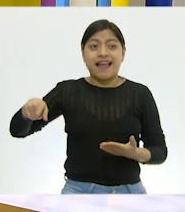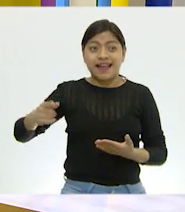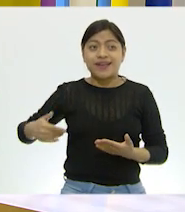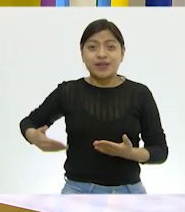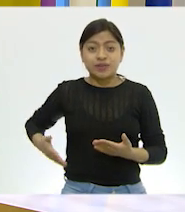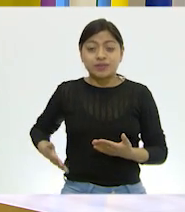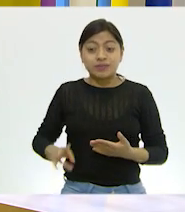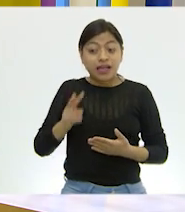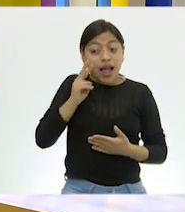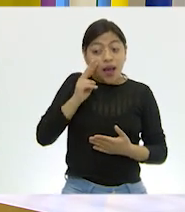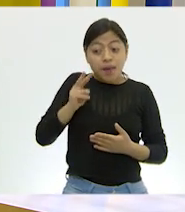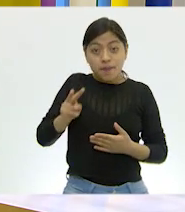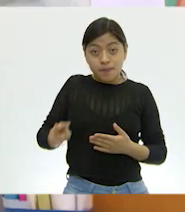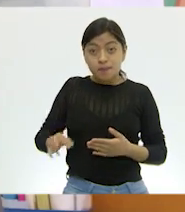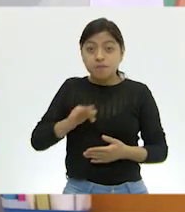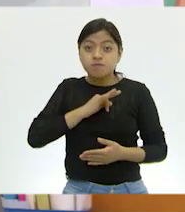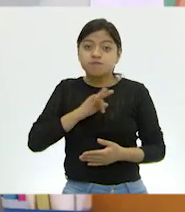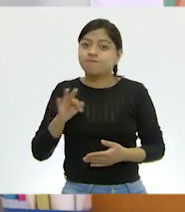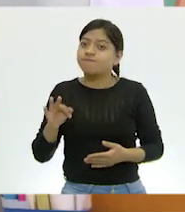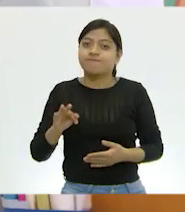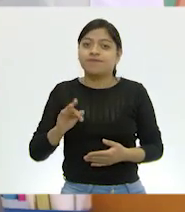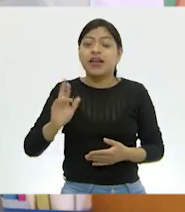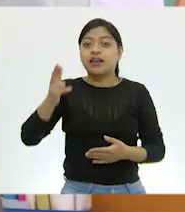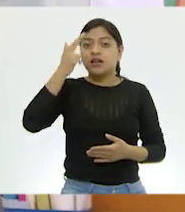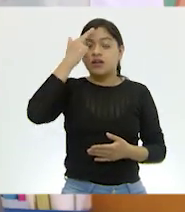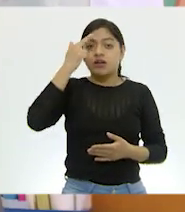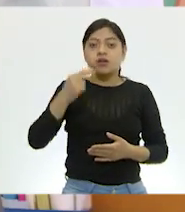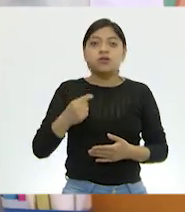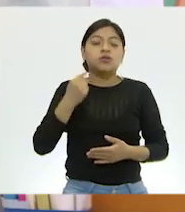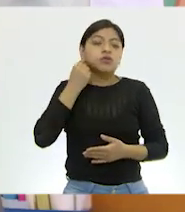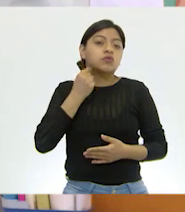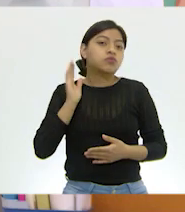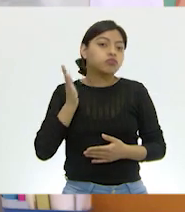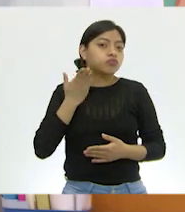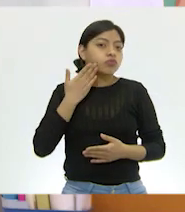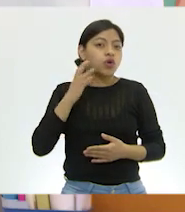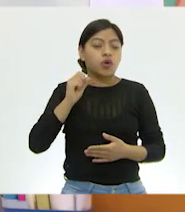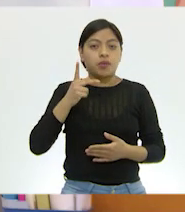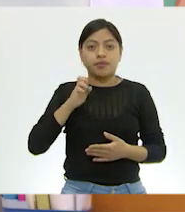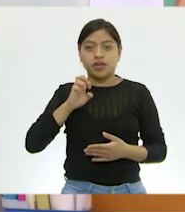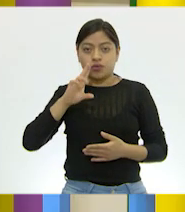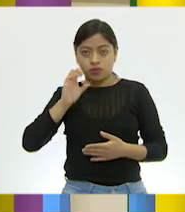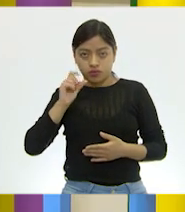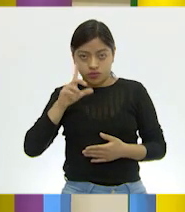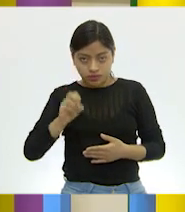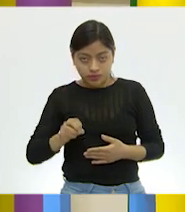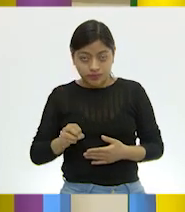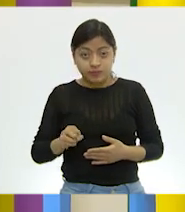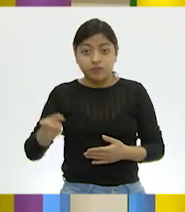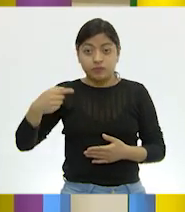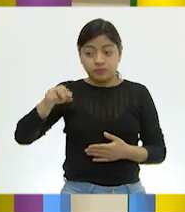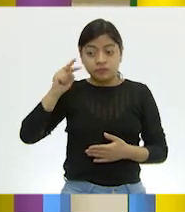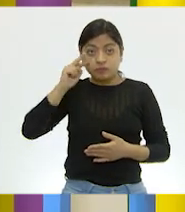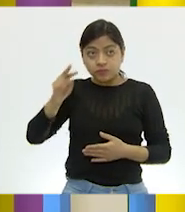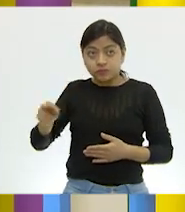no podemos ver estas branquias porque recuerda que están tapadas por el opérculo. Entonces realmente es muy probable que